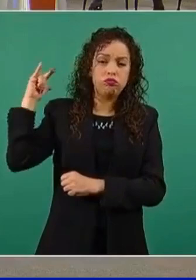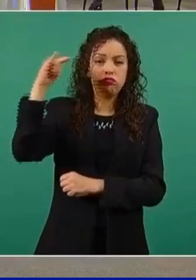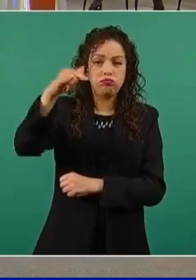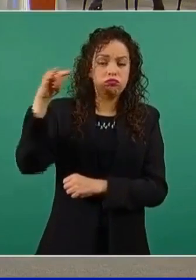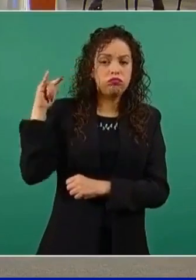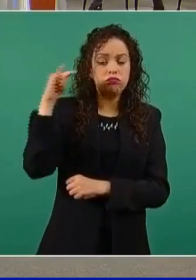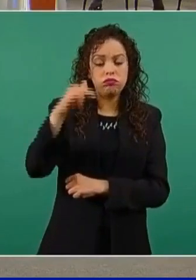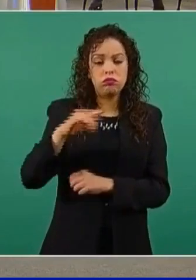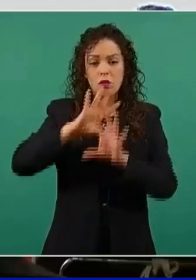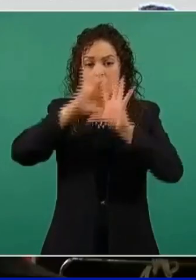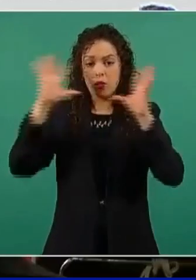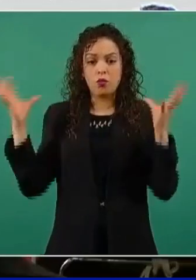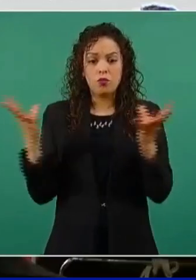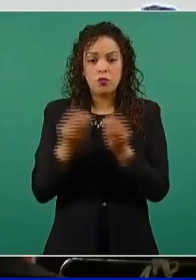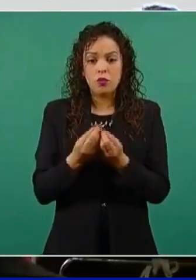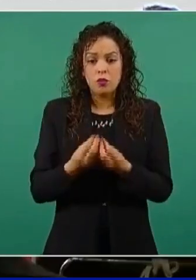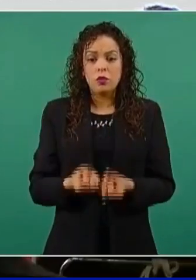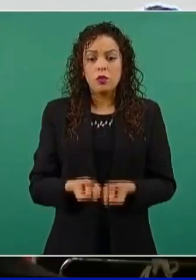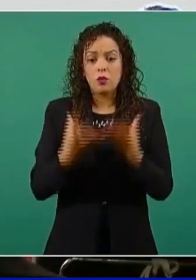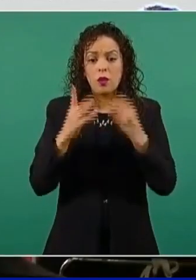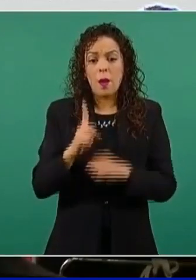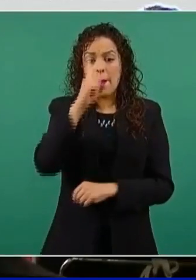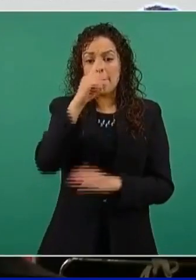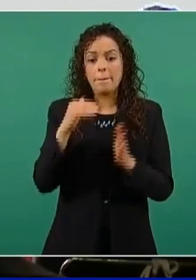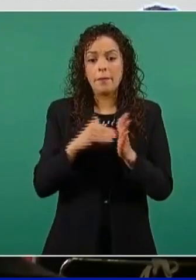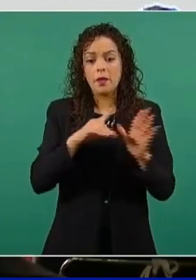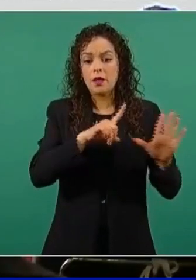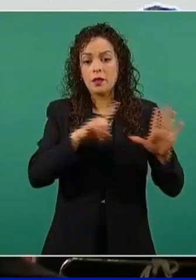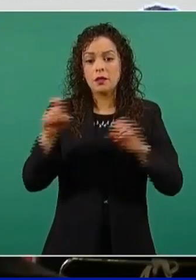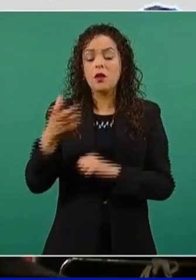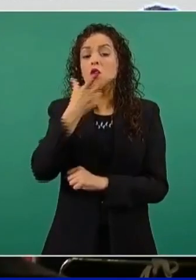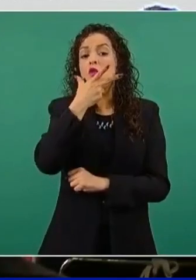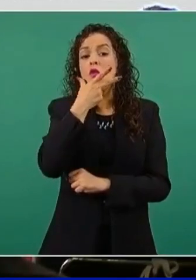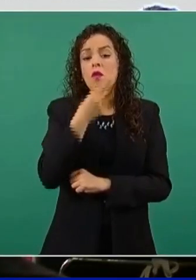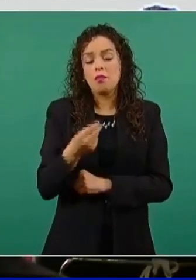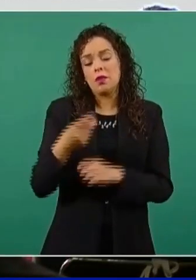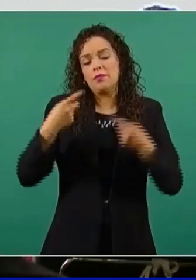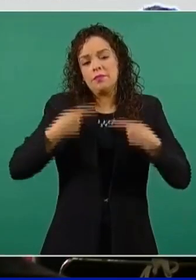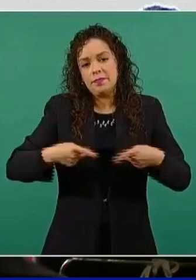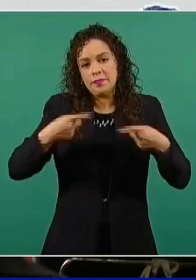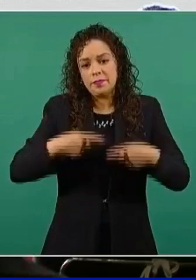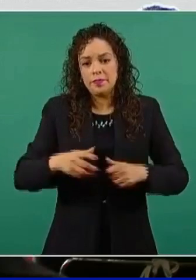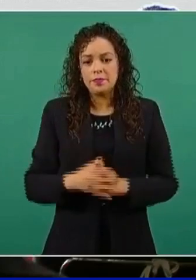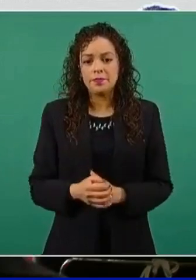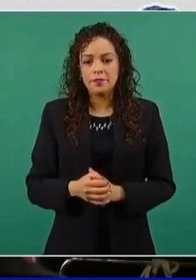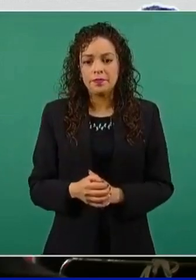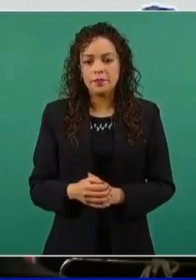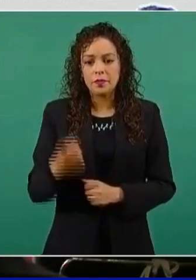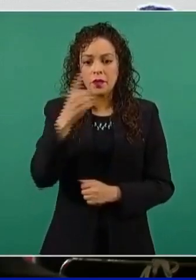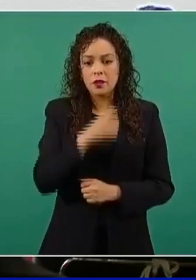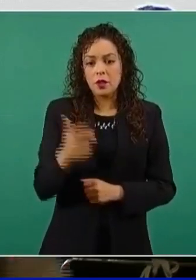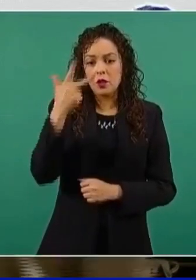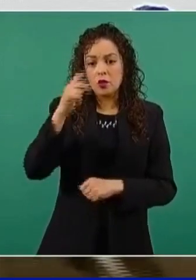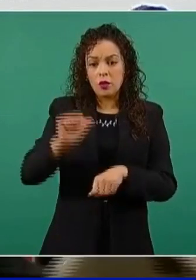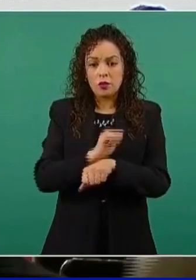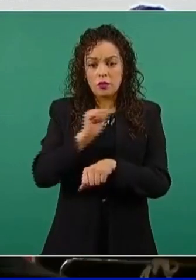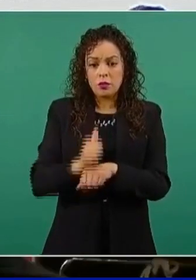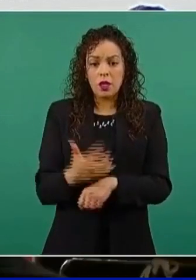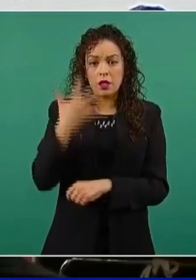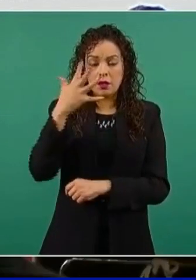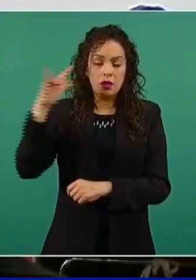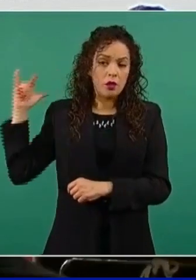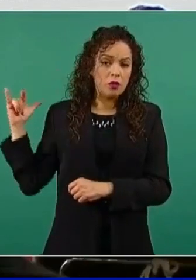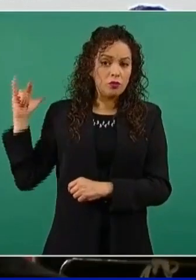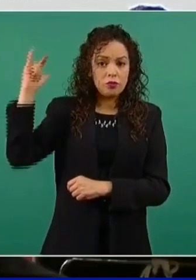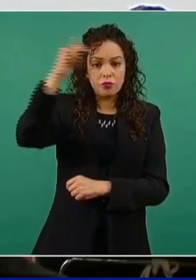empleado fueron 1.100 hombres, 108 vehículos y 5 aeronaves para